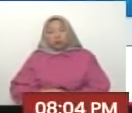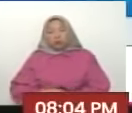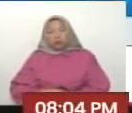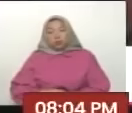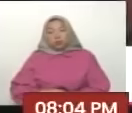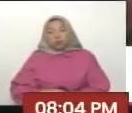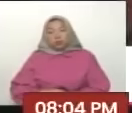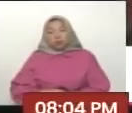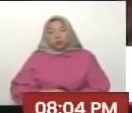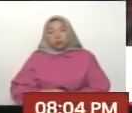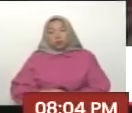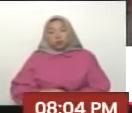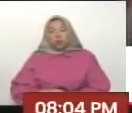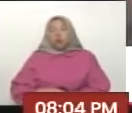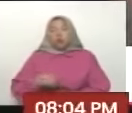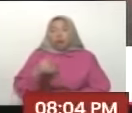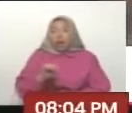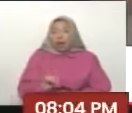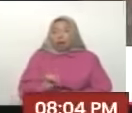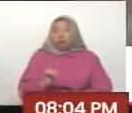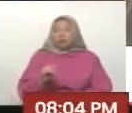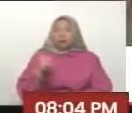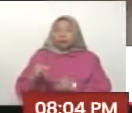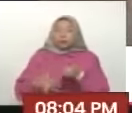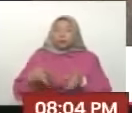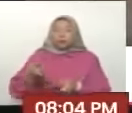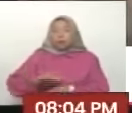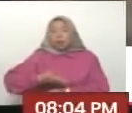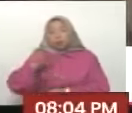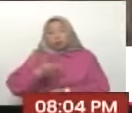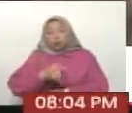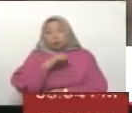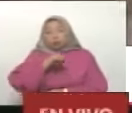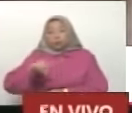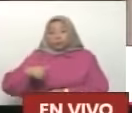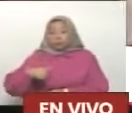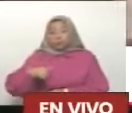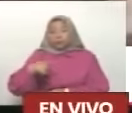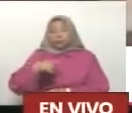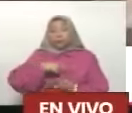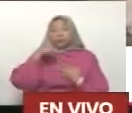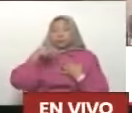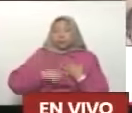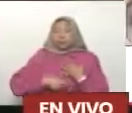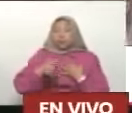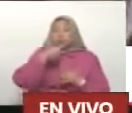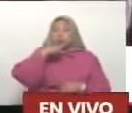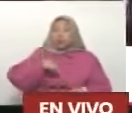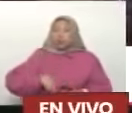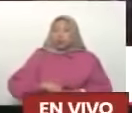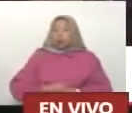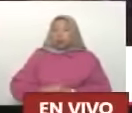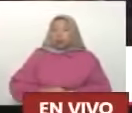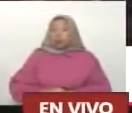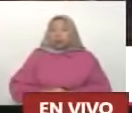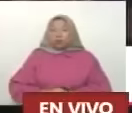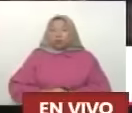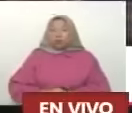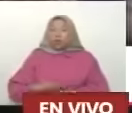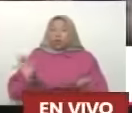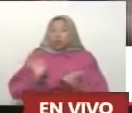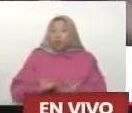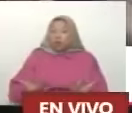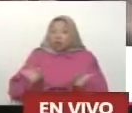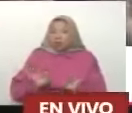Por eso Adquiere una importancia Compañera Ustedes que son Los protagonistas De la historia Que nadie les